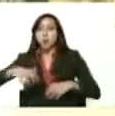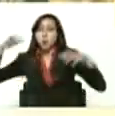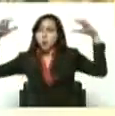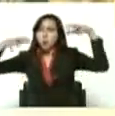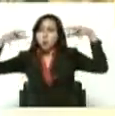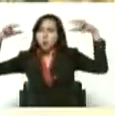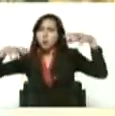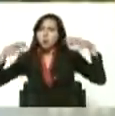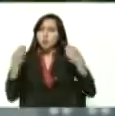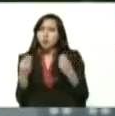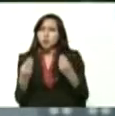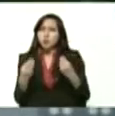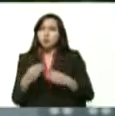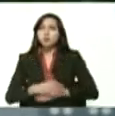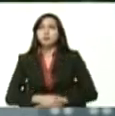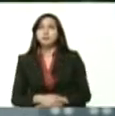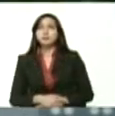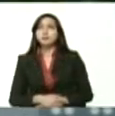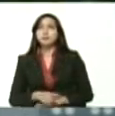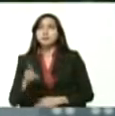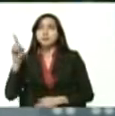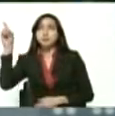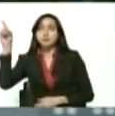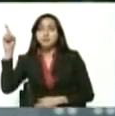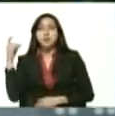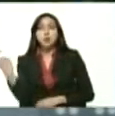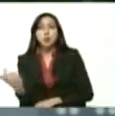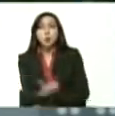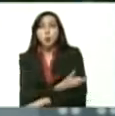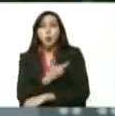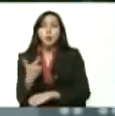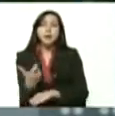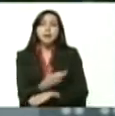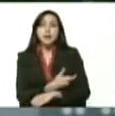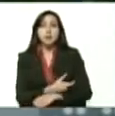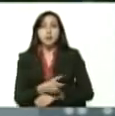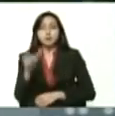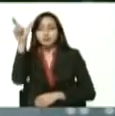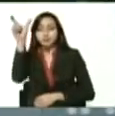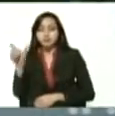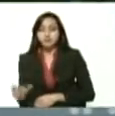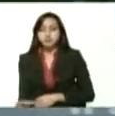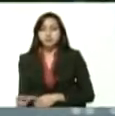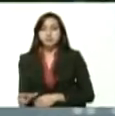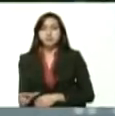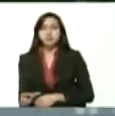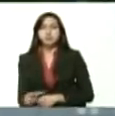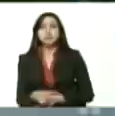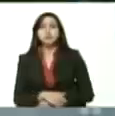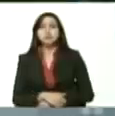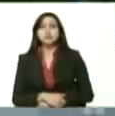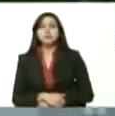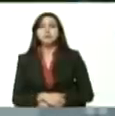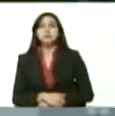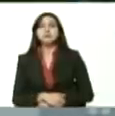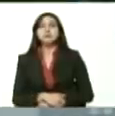Maturín allá está la gobernadora Yelitze la avanzadora